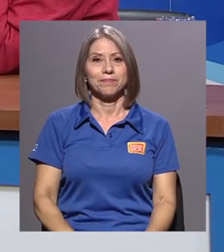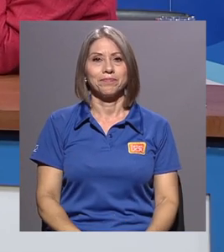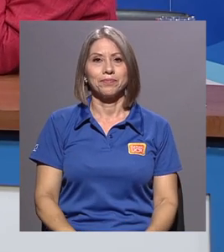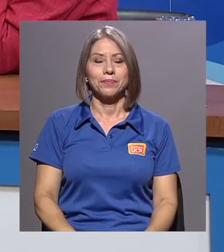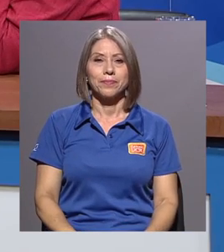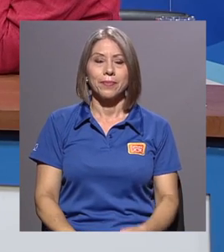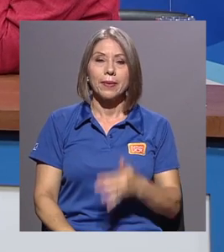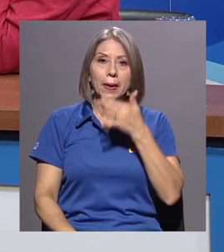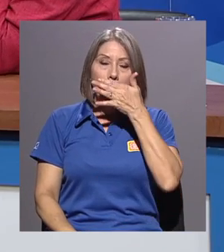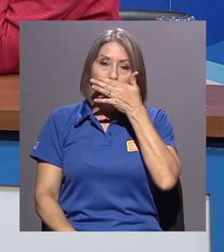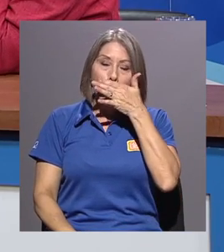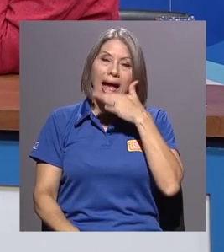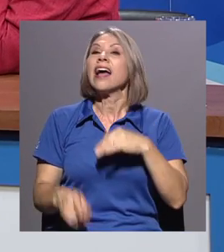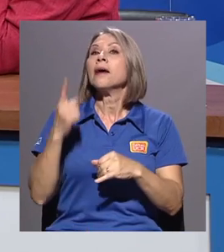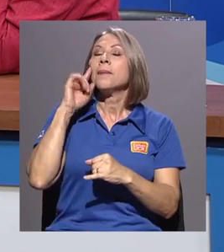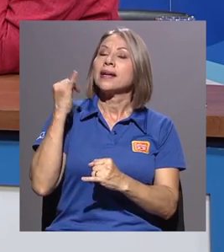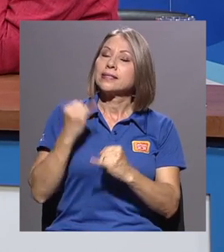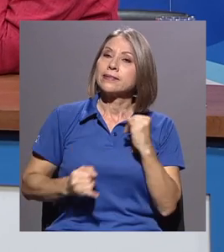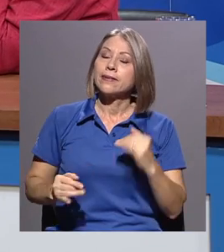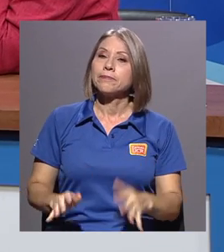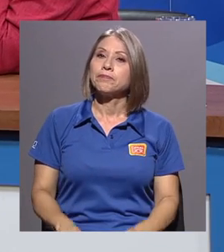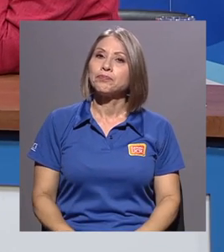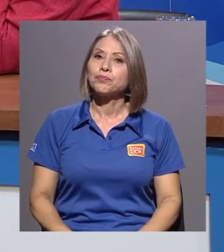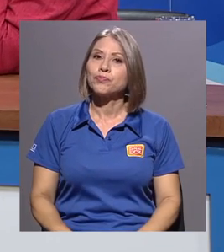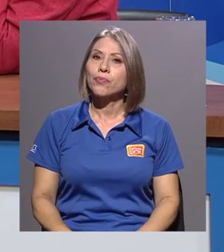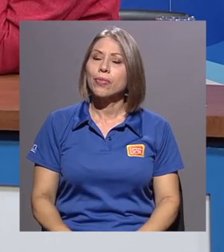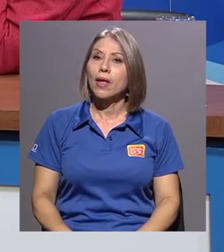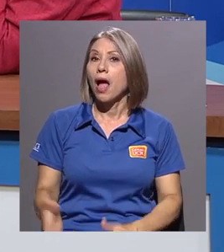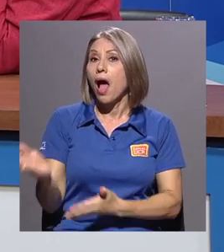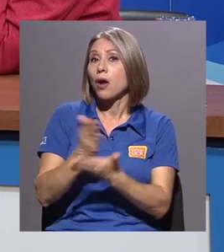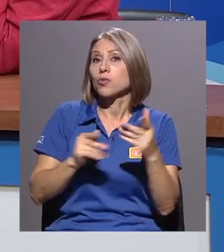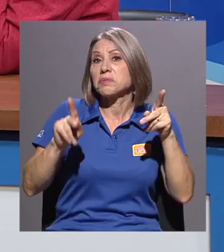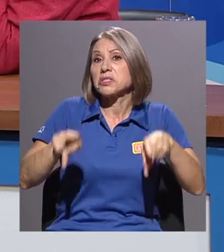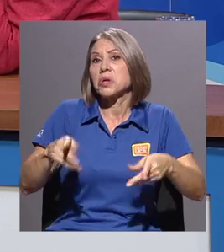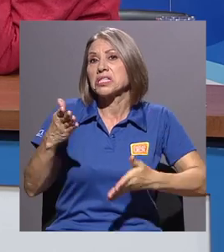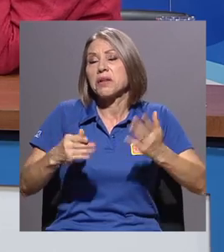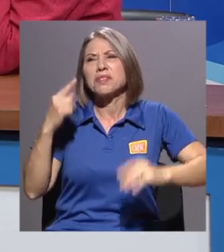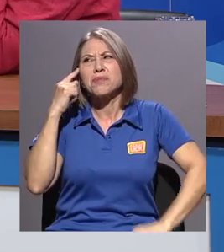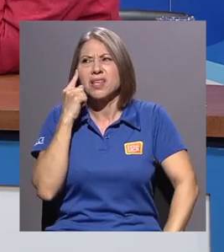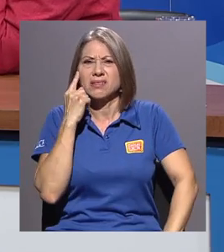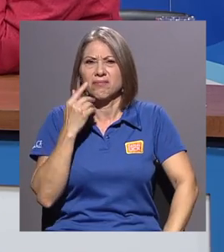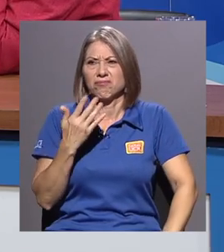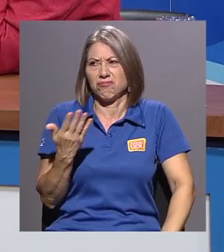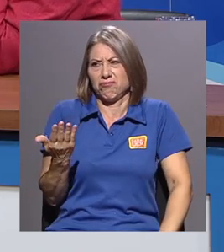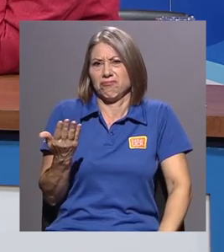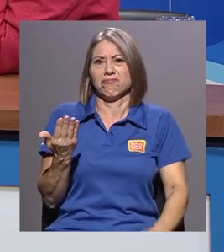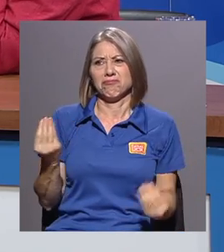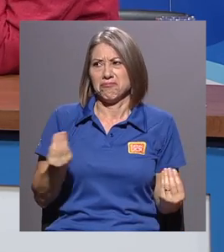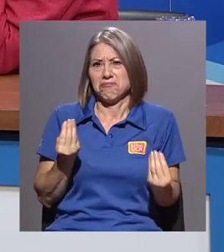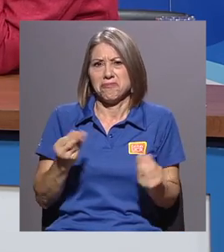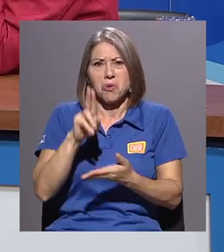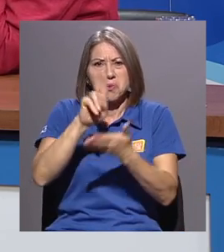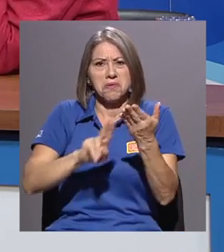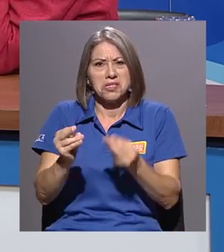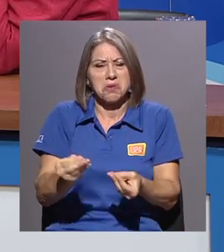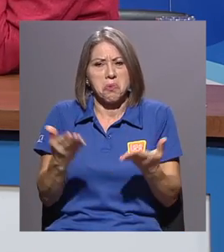Precisamente para cerrar, Marisol, hay quienes podrían pensar, bueno, y quién mete a las universidades públicas a trabajar en cultura y en